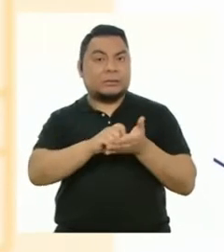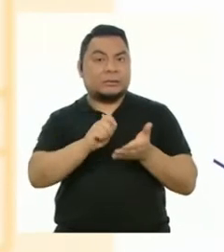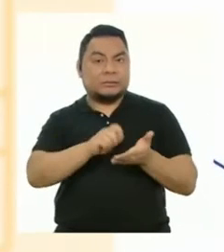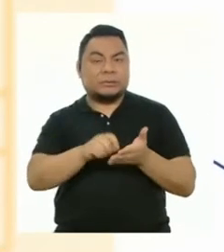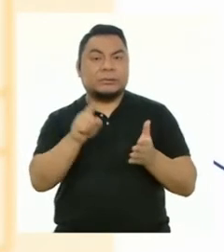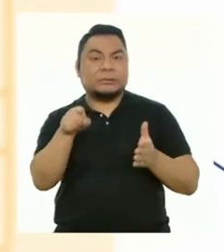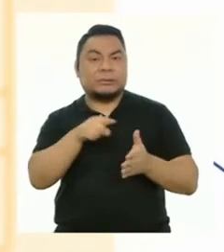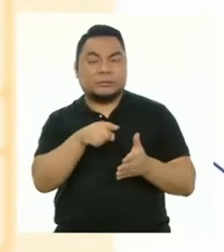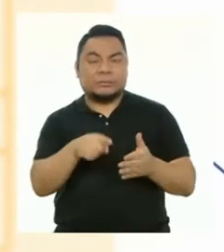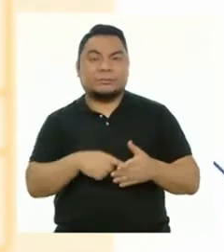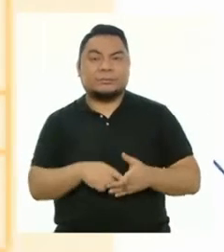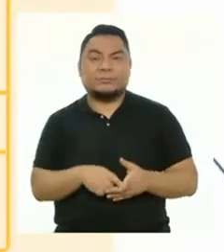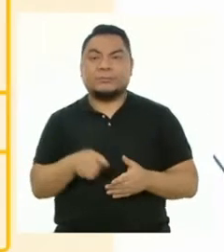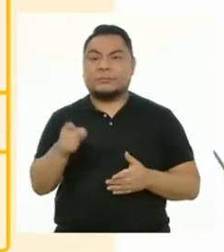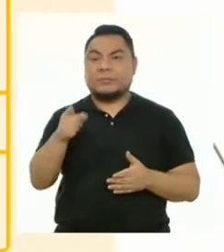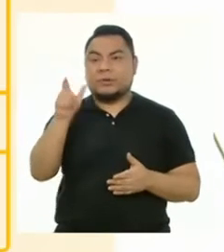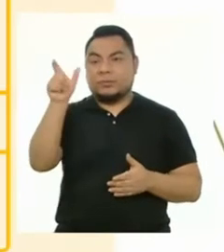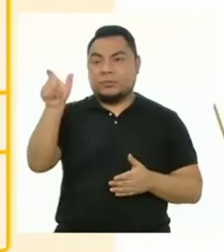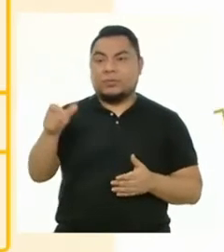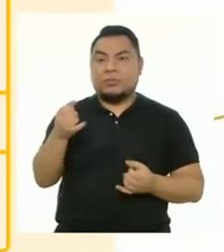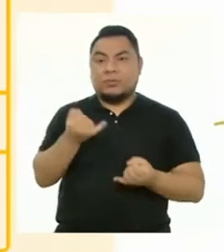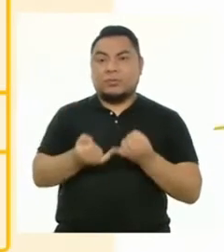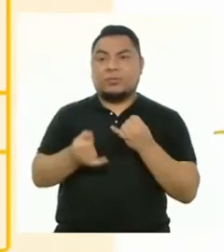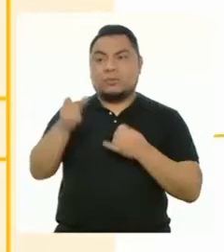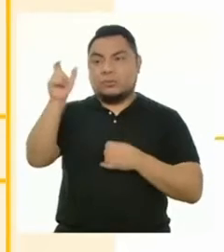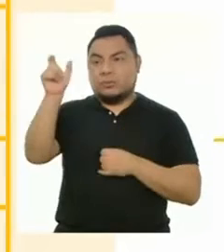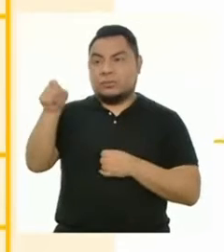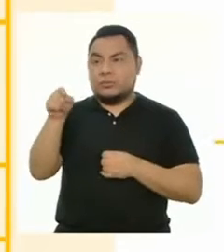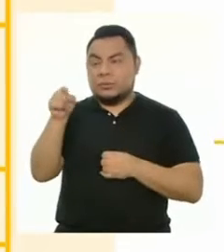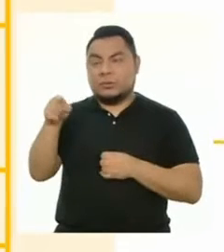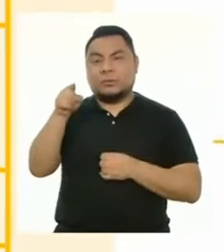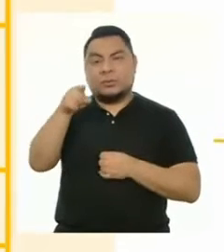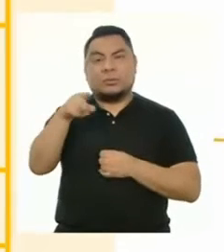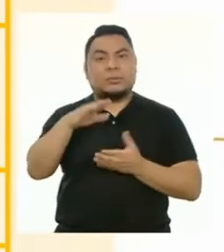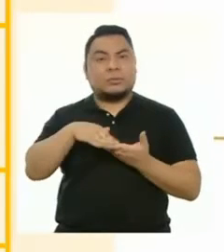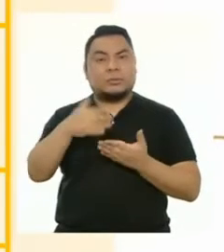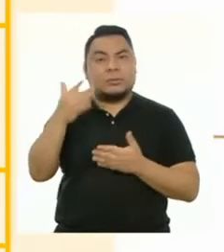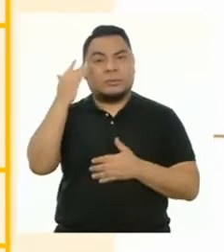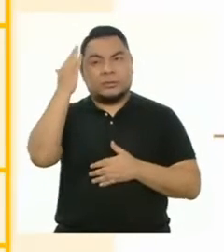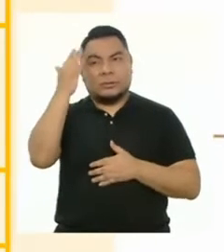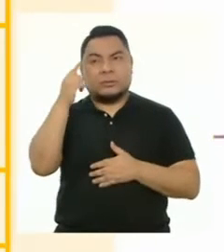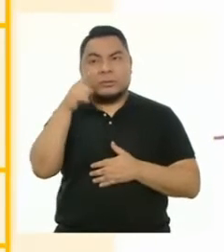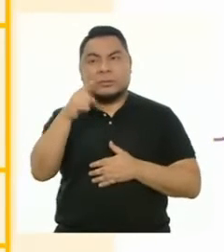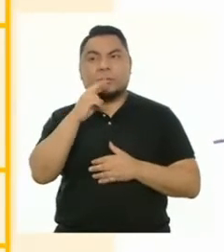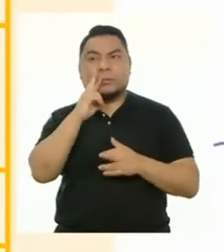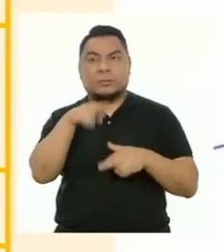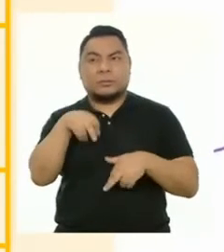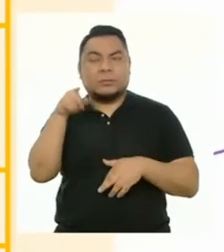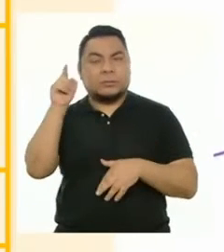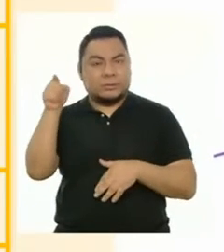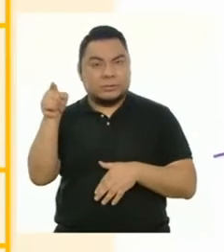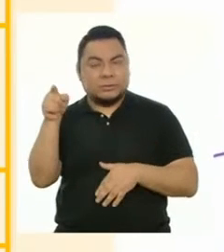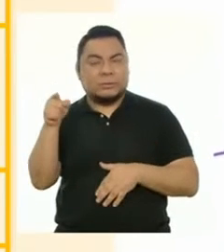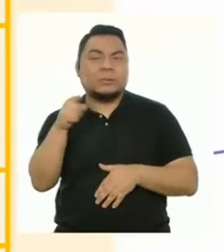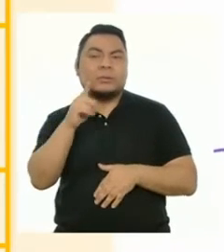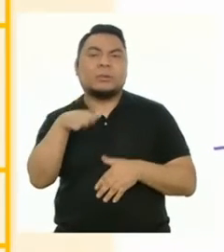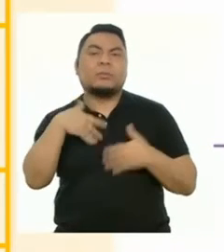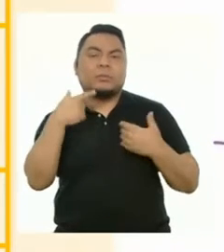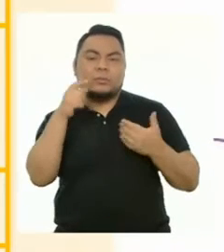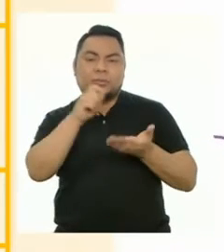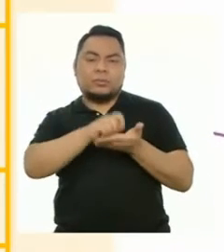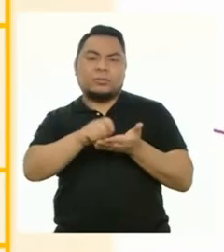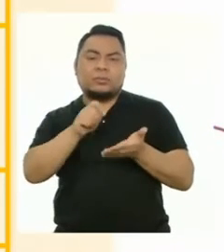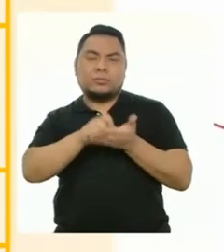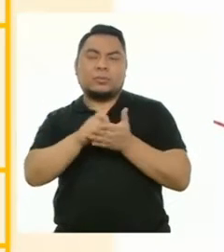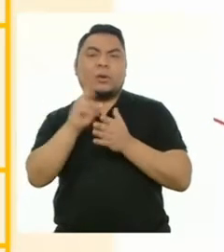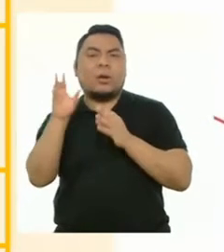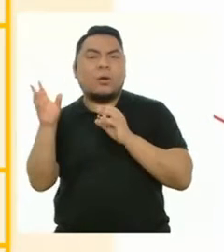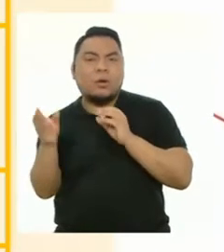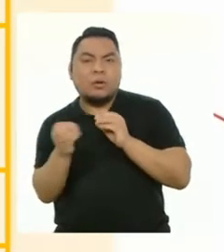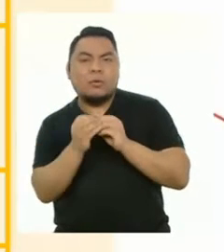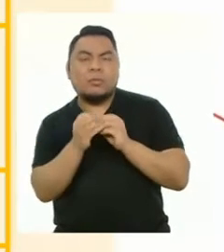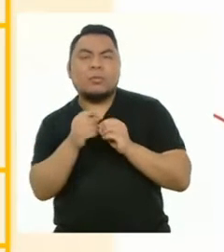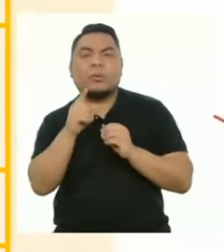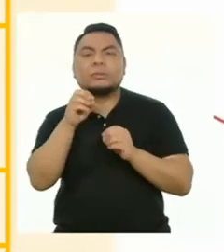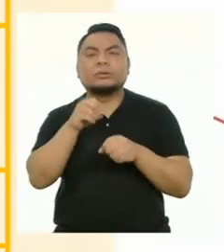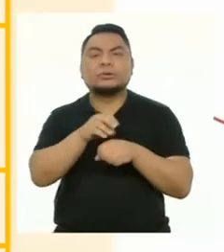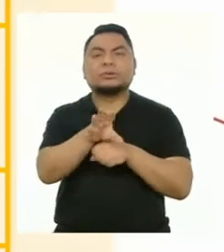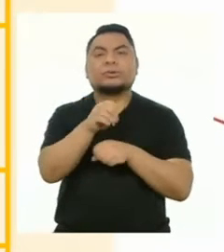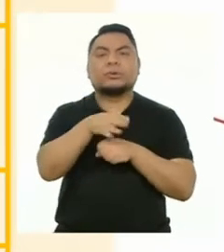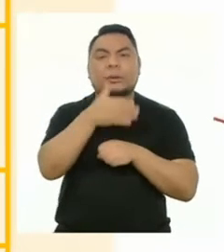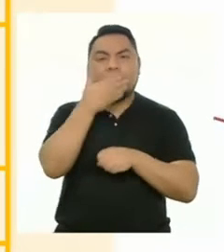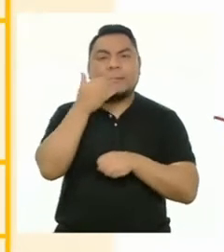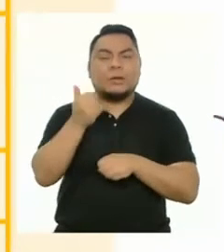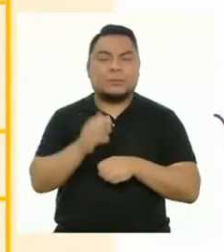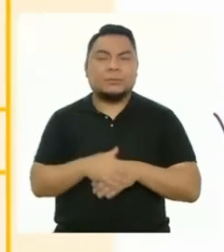criterios. Y en la última columna, después de reflexionar acerca de sus resultados, pueden anotar sus comentarios o